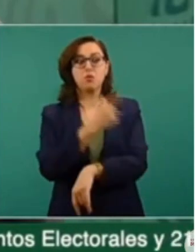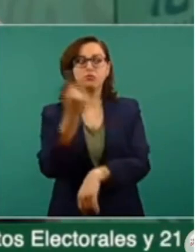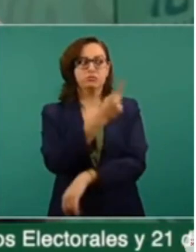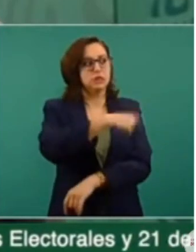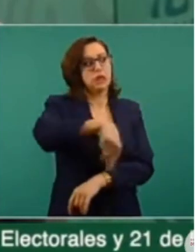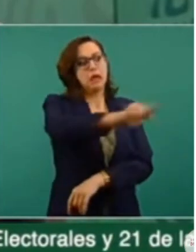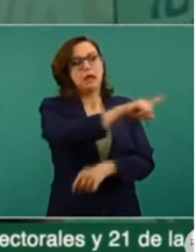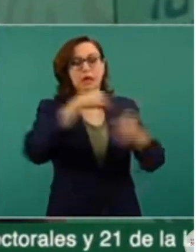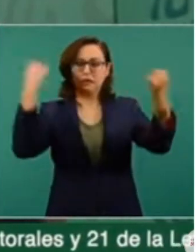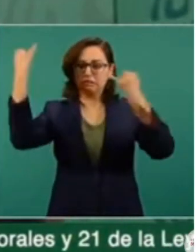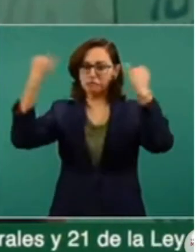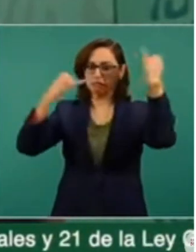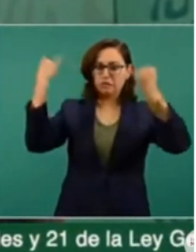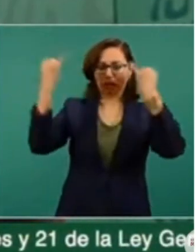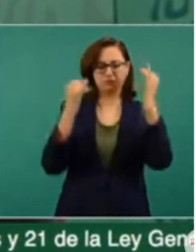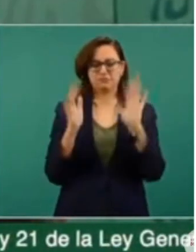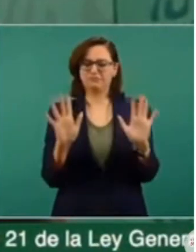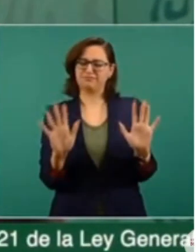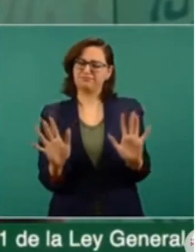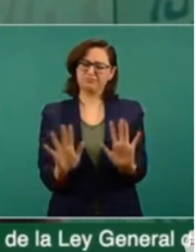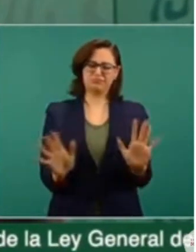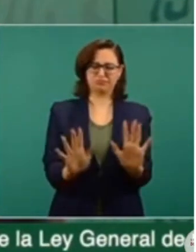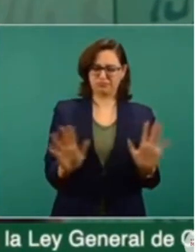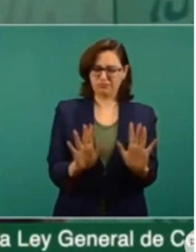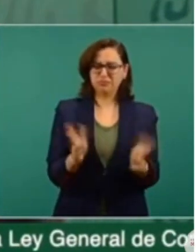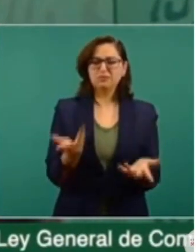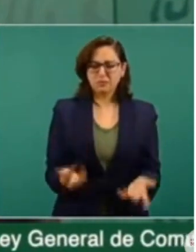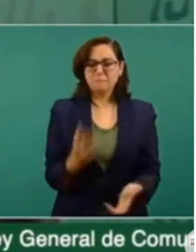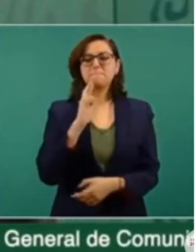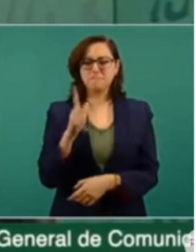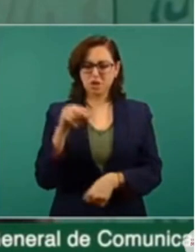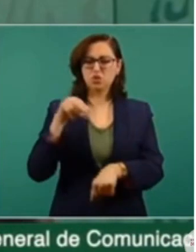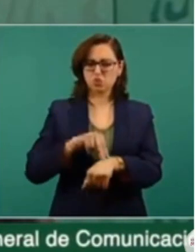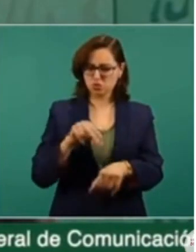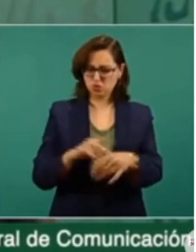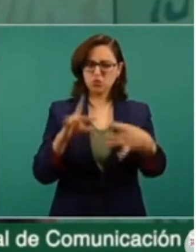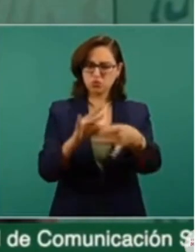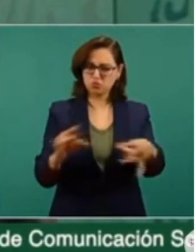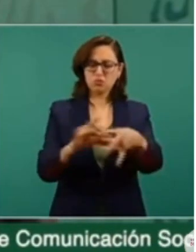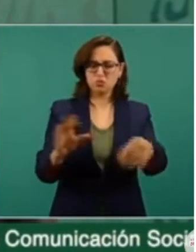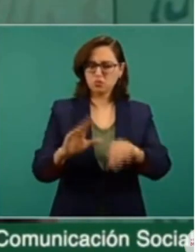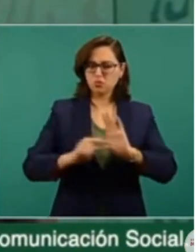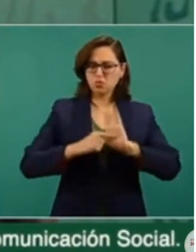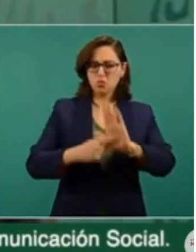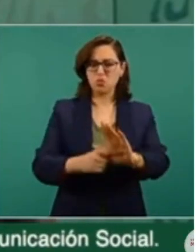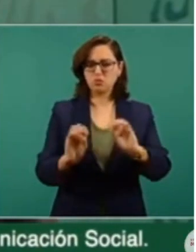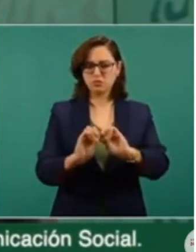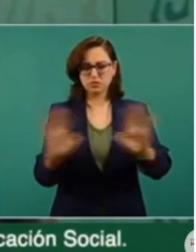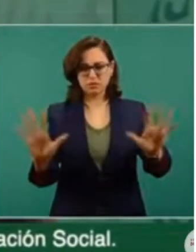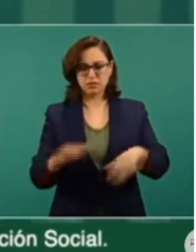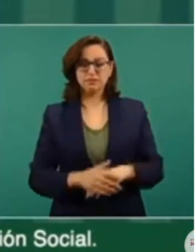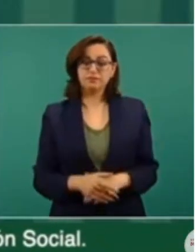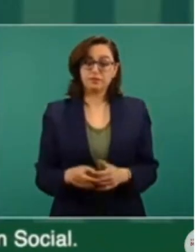Ya saben cómo se las gastan los conservadores